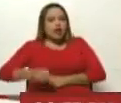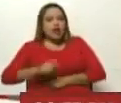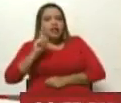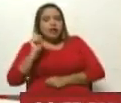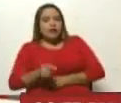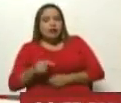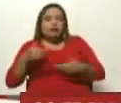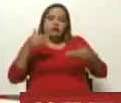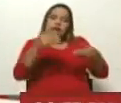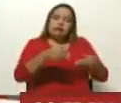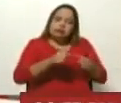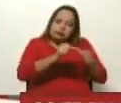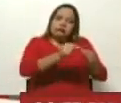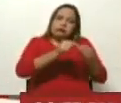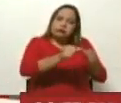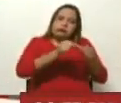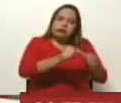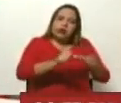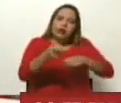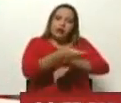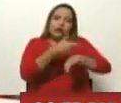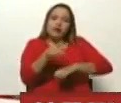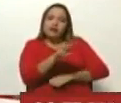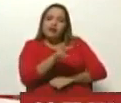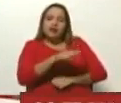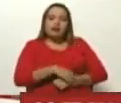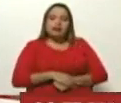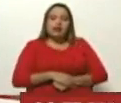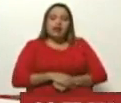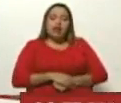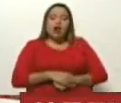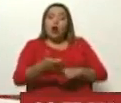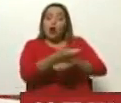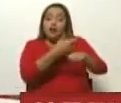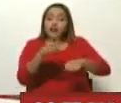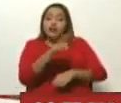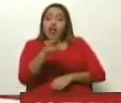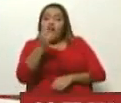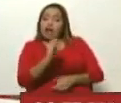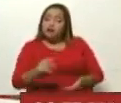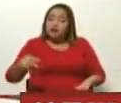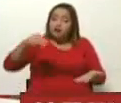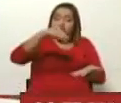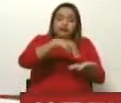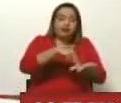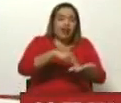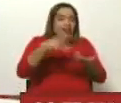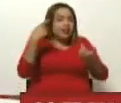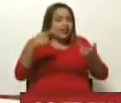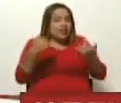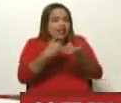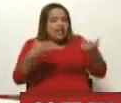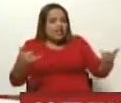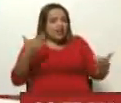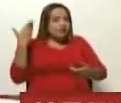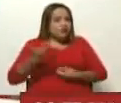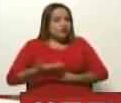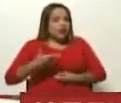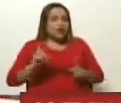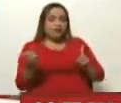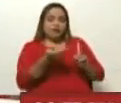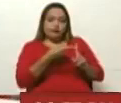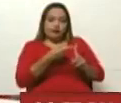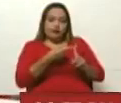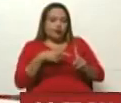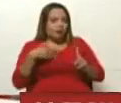persistencia del gobierno venezolano. El gobierno venezolano se ha mantenido en varias líneas que son centrales. La primera